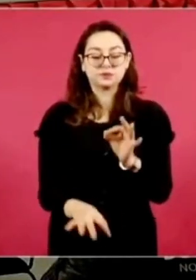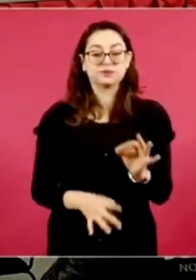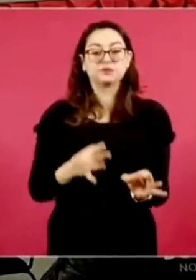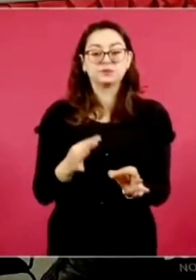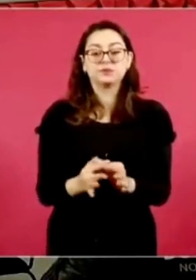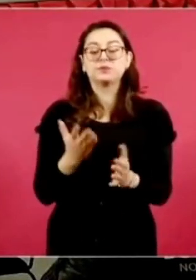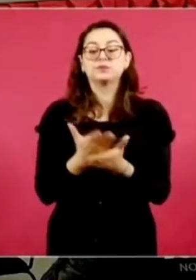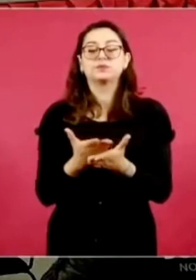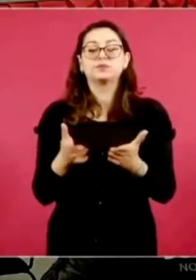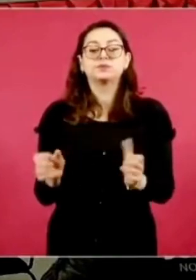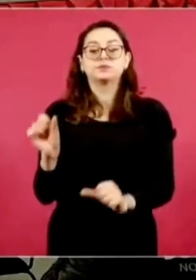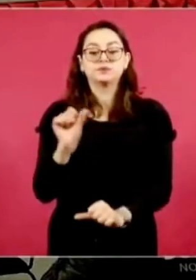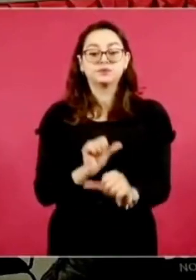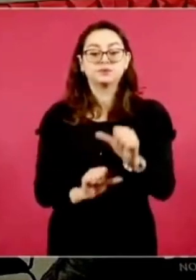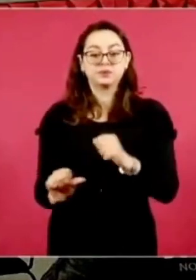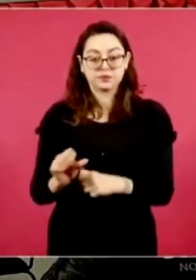micrófono a mi general secretario.